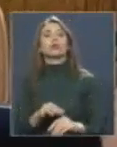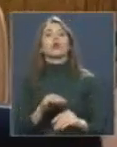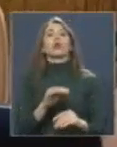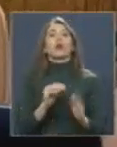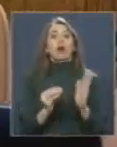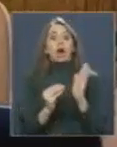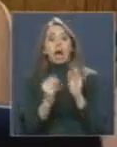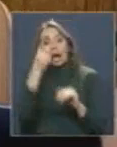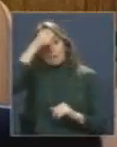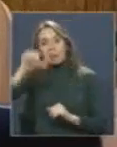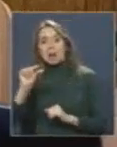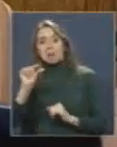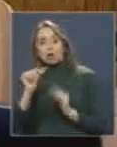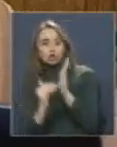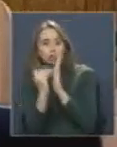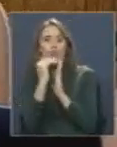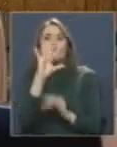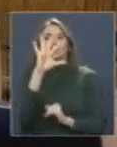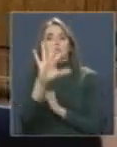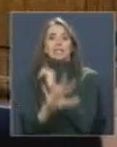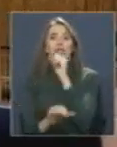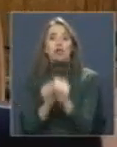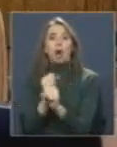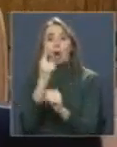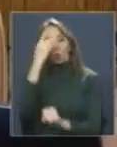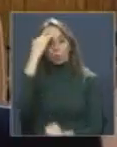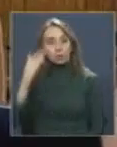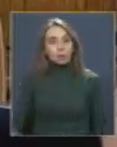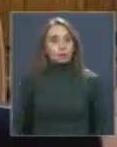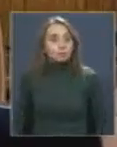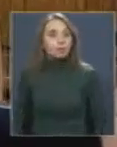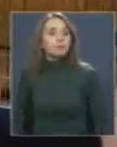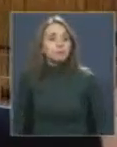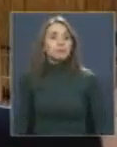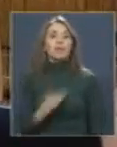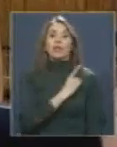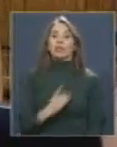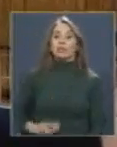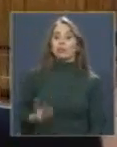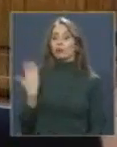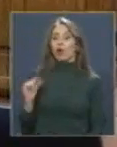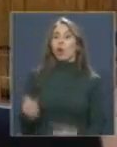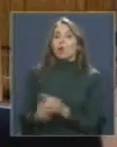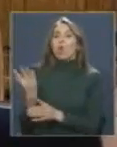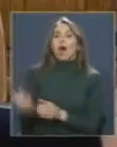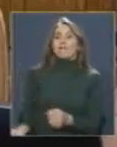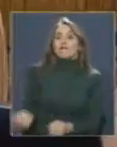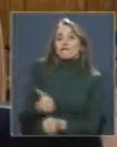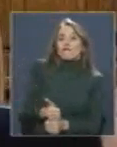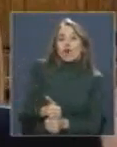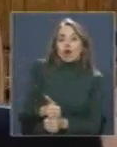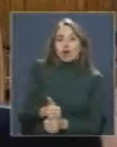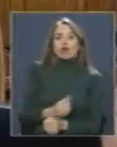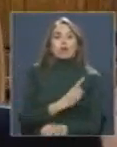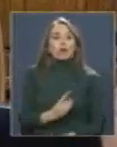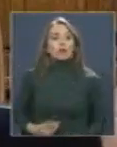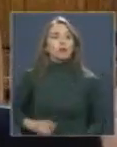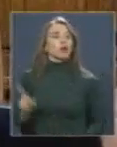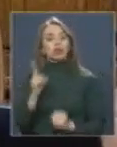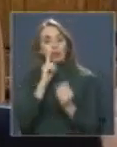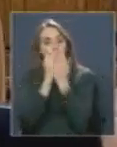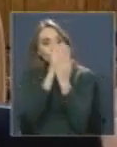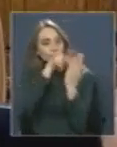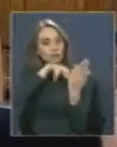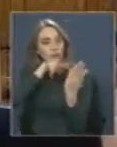Entonces, no es cierto lo que dijeron algunos diputados que vienen recién llegando, que no estudian los proyectos, que